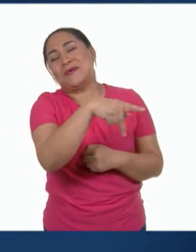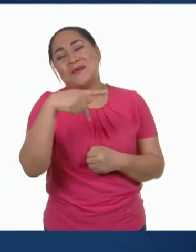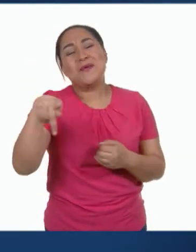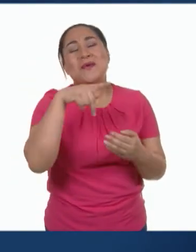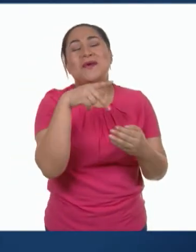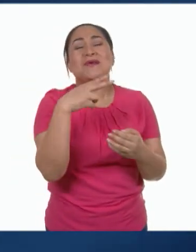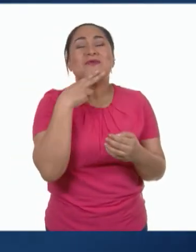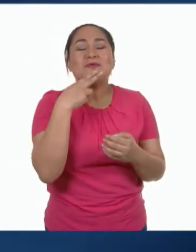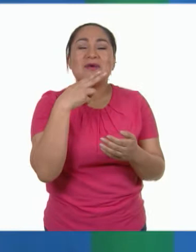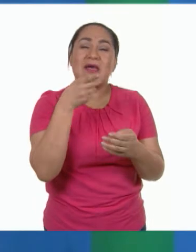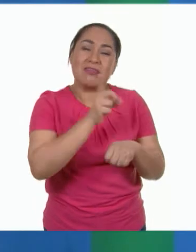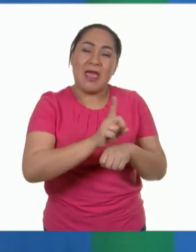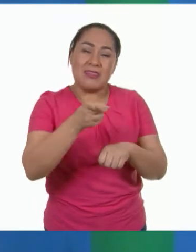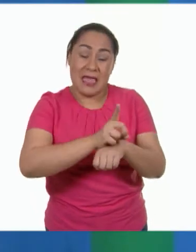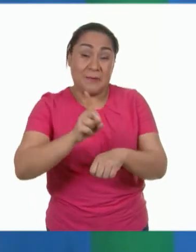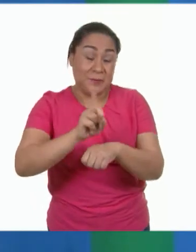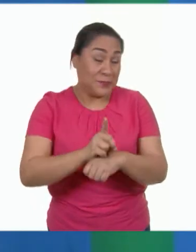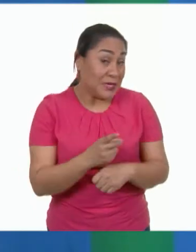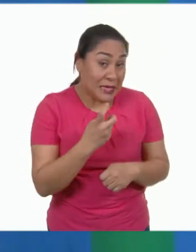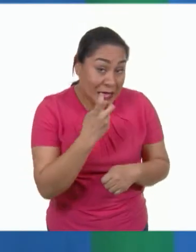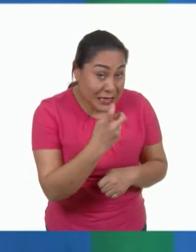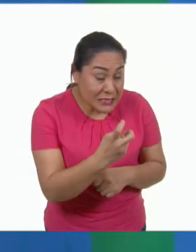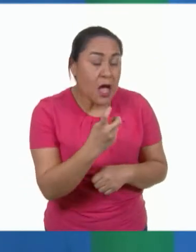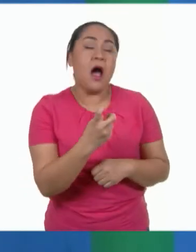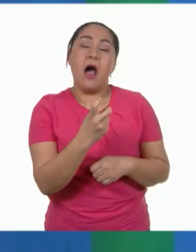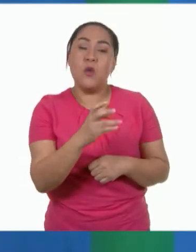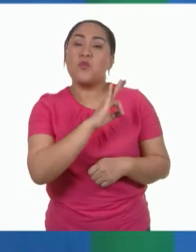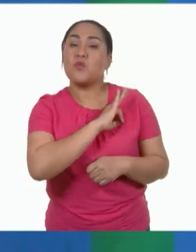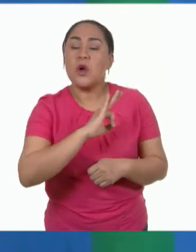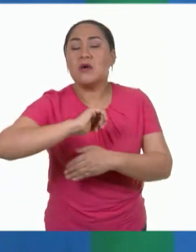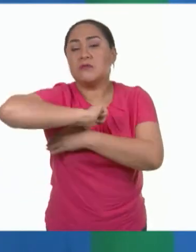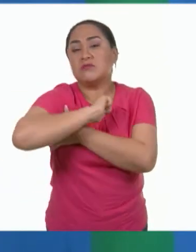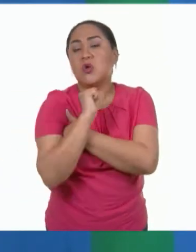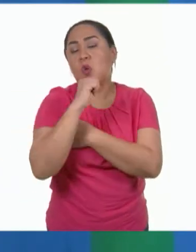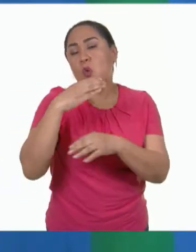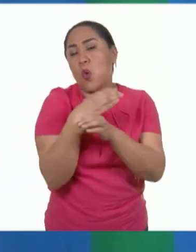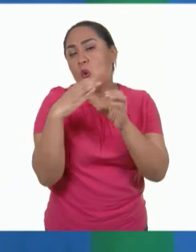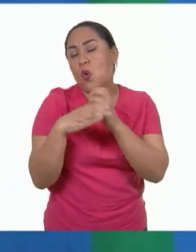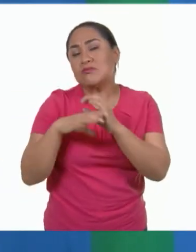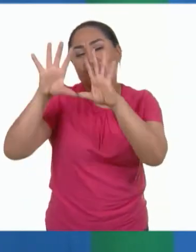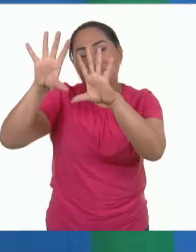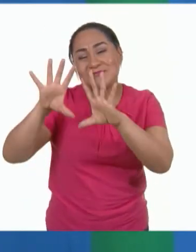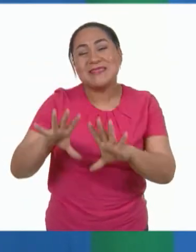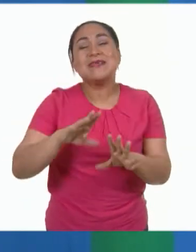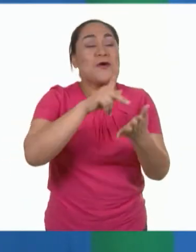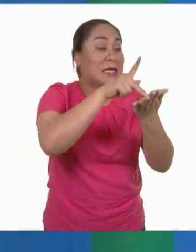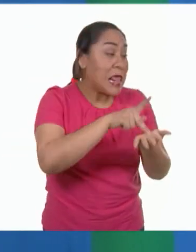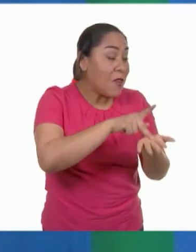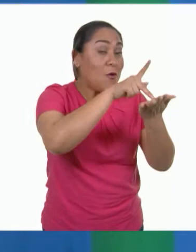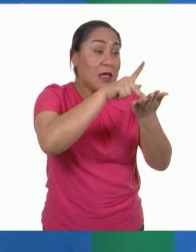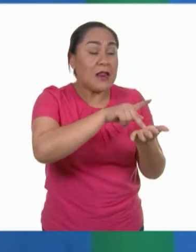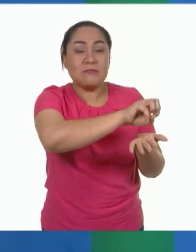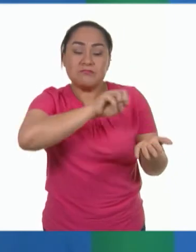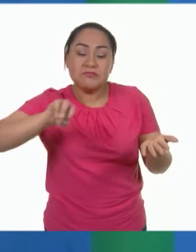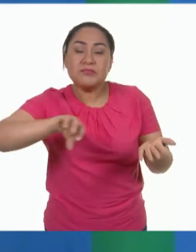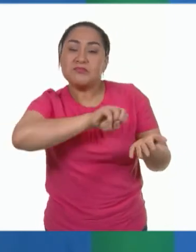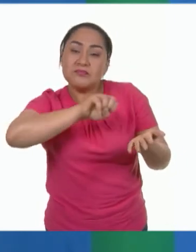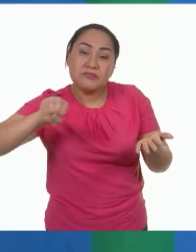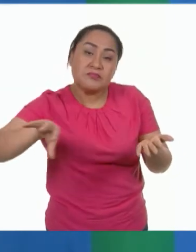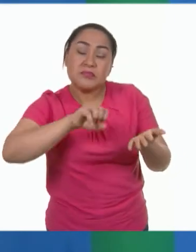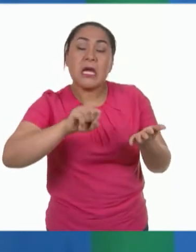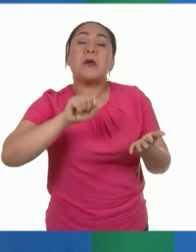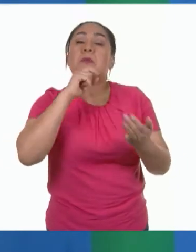consumo cotidiano. De este modo, podemos almacenar los productos que compramos a granel al tiempo que reutilizamos y